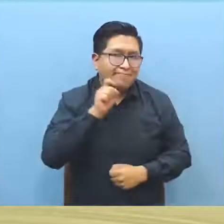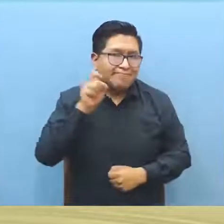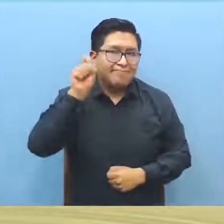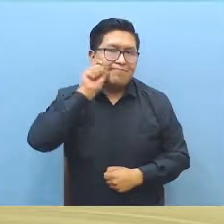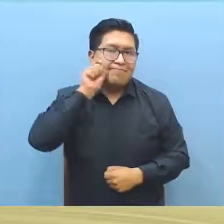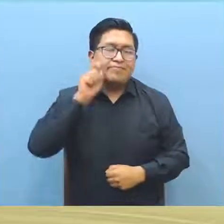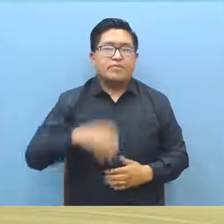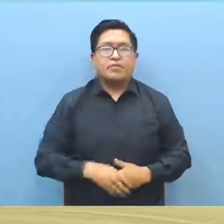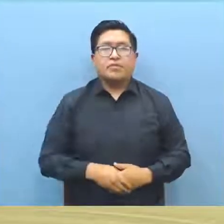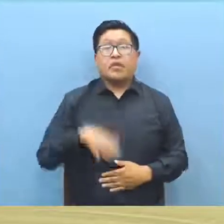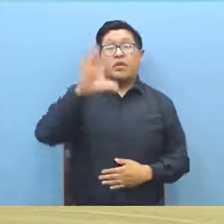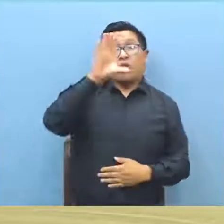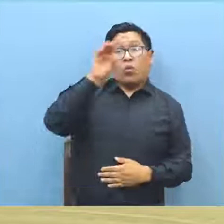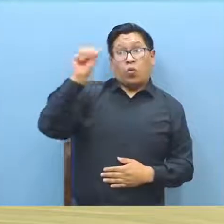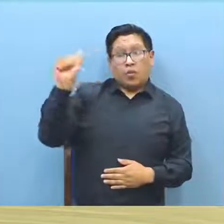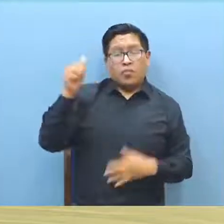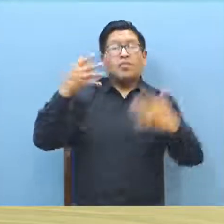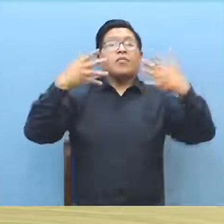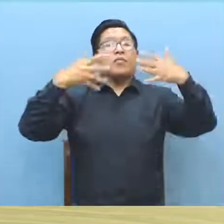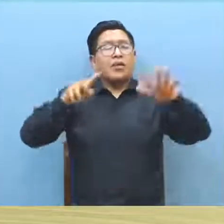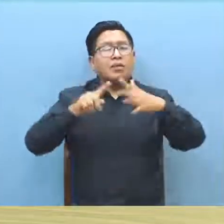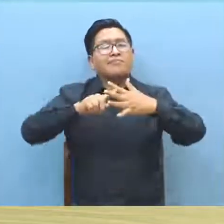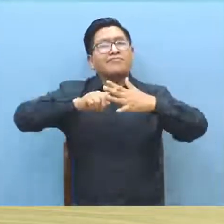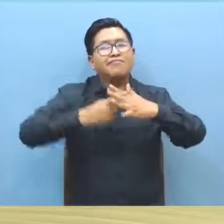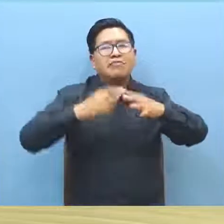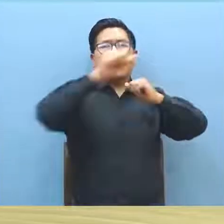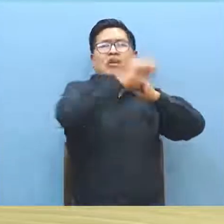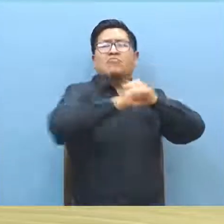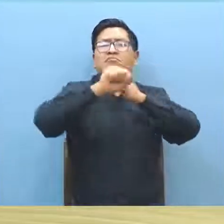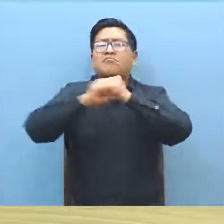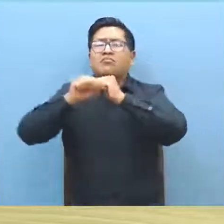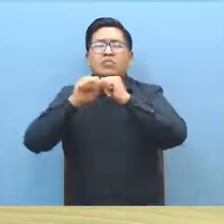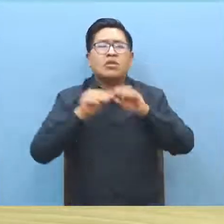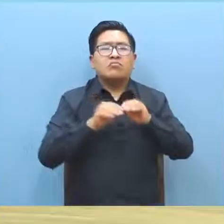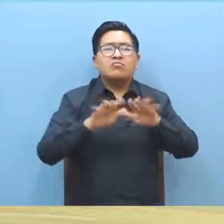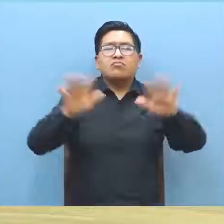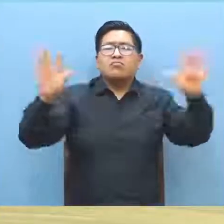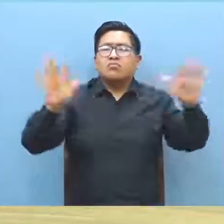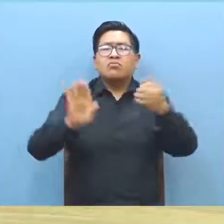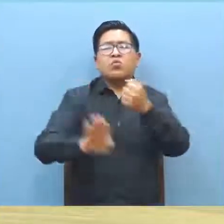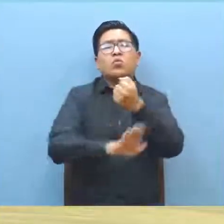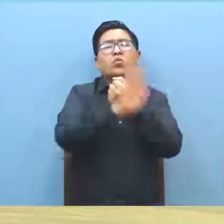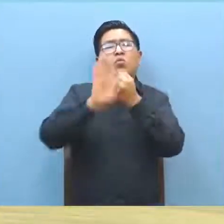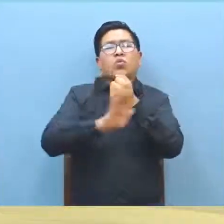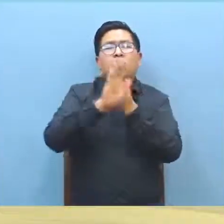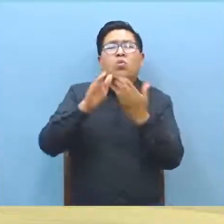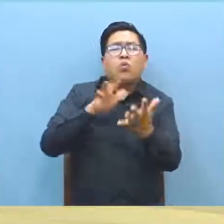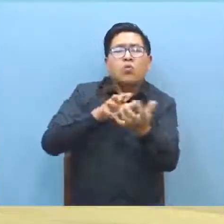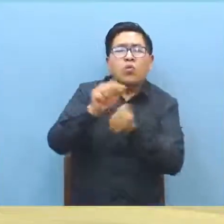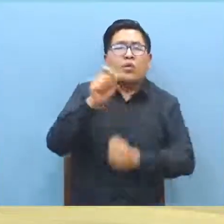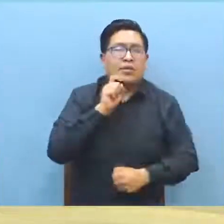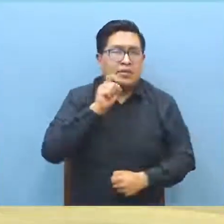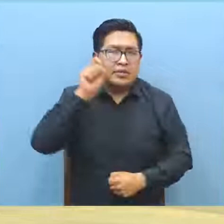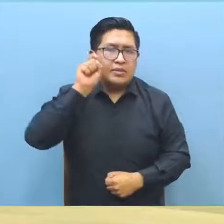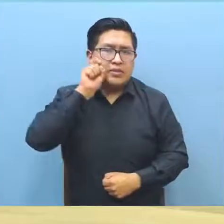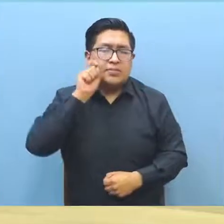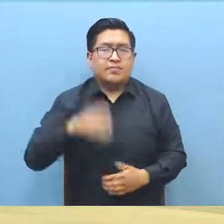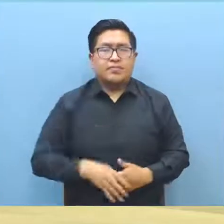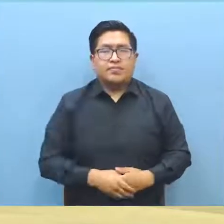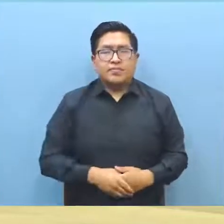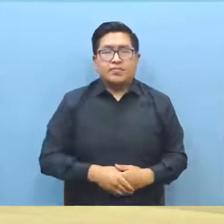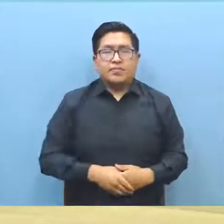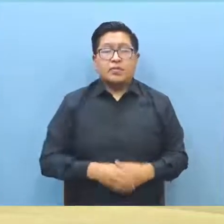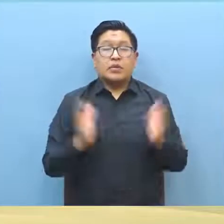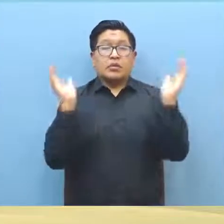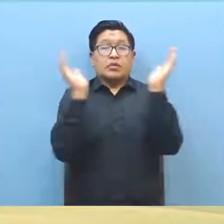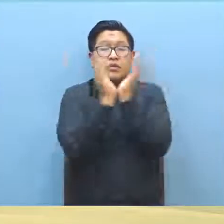Defensoría del Pueblo en Cochabamba inicia campaña de prevención de la violencia en niñas, niños adolescentes con material lúdico. La delegación departamental de